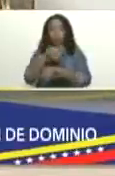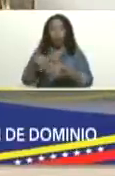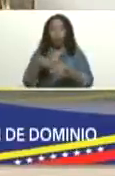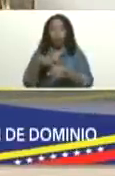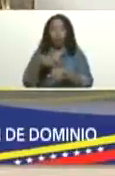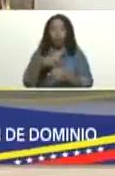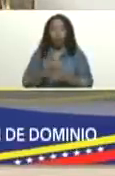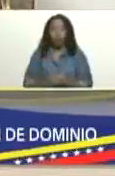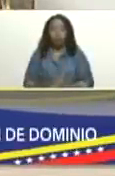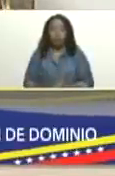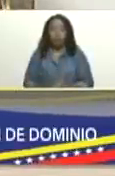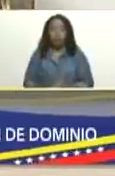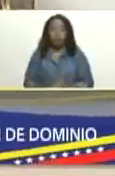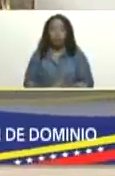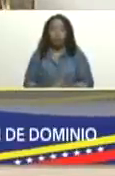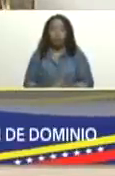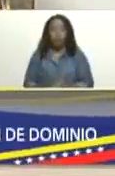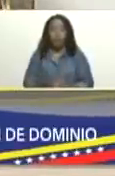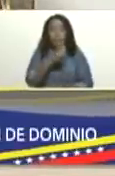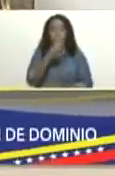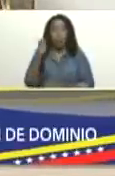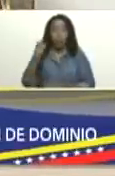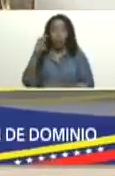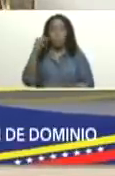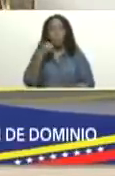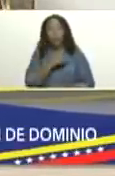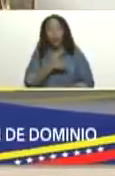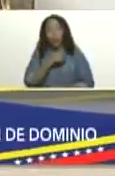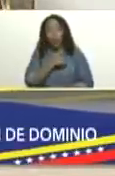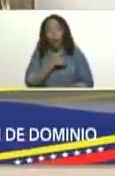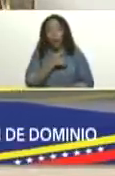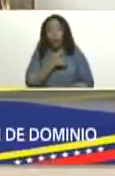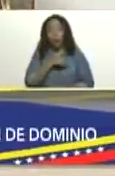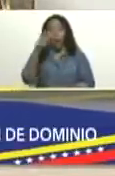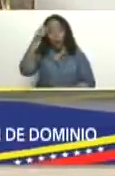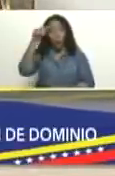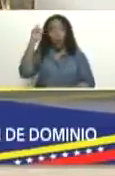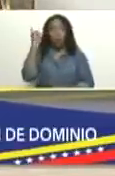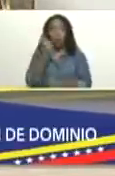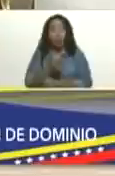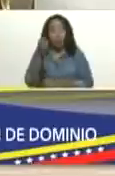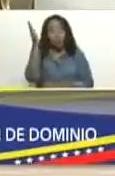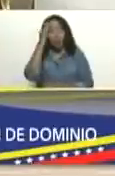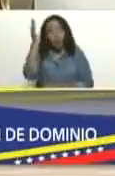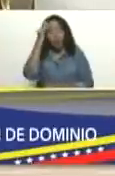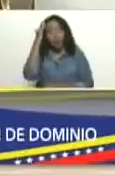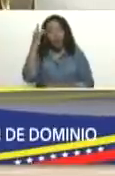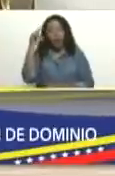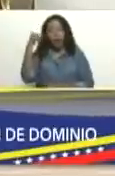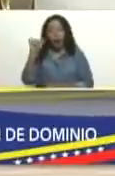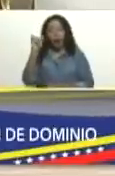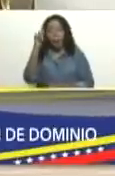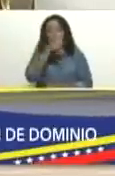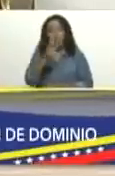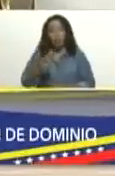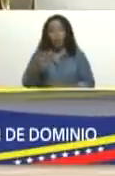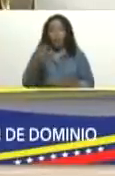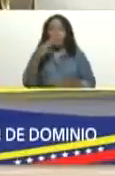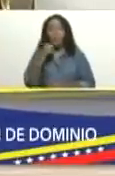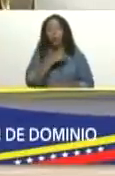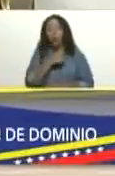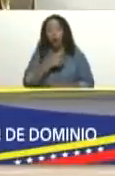descanso es gente con una gran moral nuestro pueblo debe saber que tiene allí gente con una gran moral